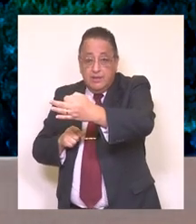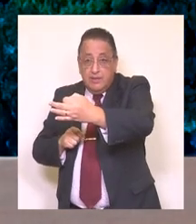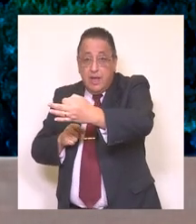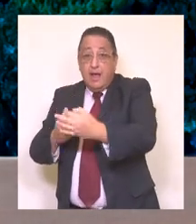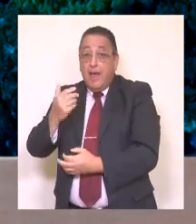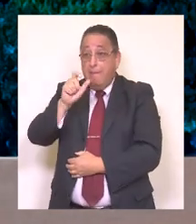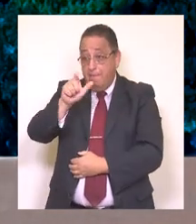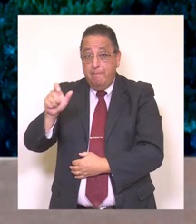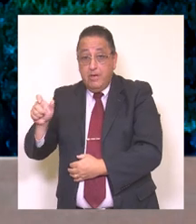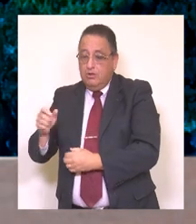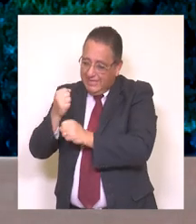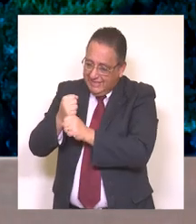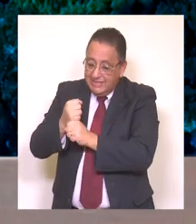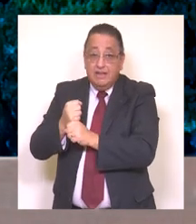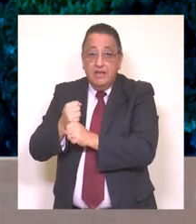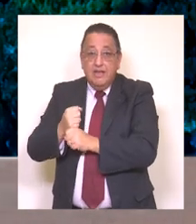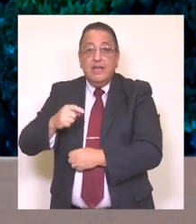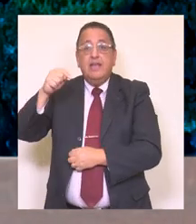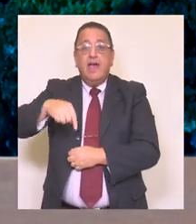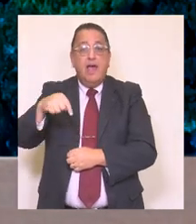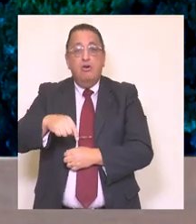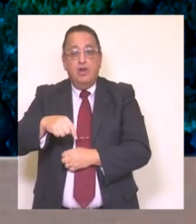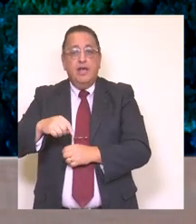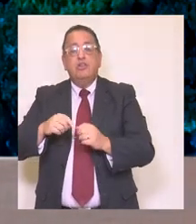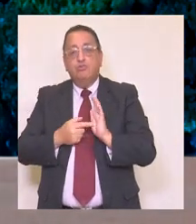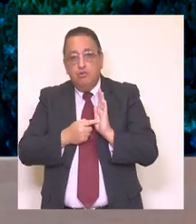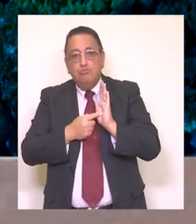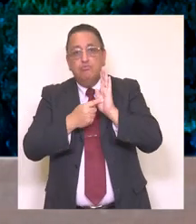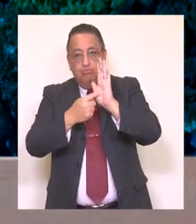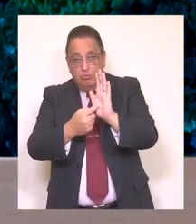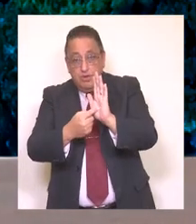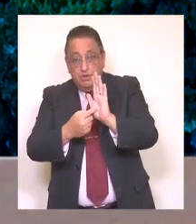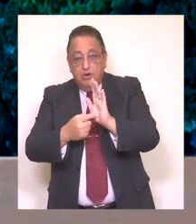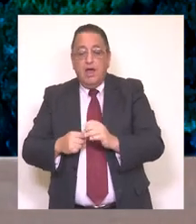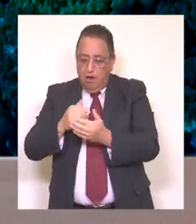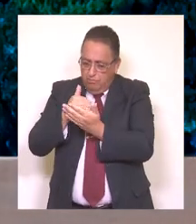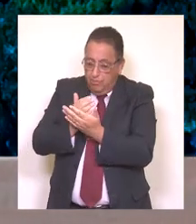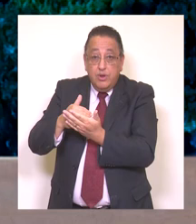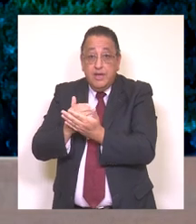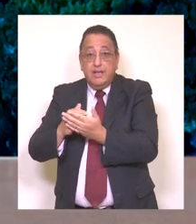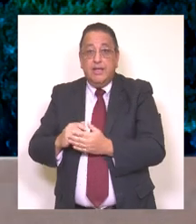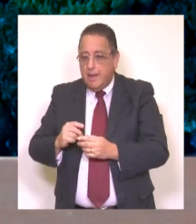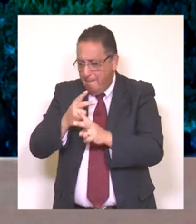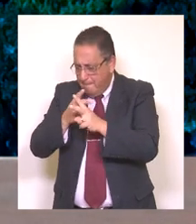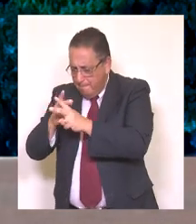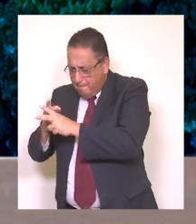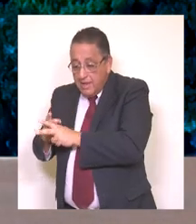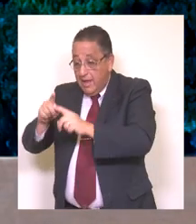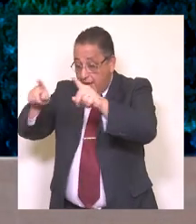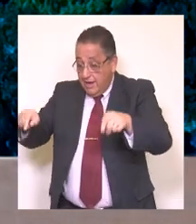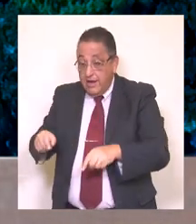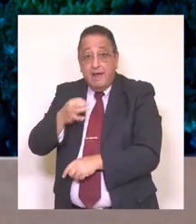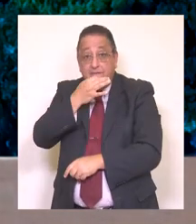proyectos que tienen que ver con su área de trabajo. Es así como quiero destacar la consecución del proyecto Mejoramiento Área